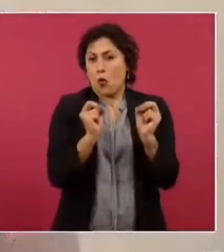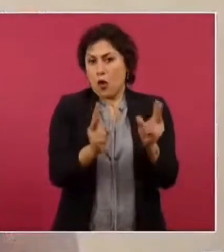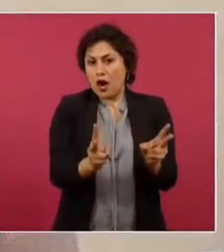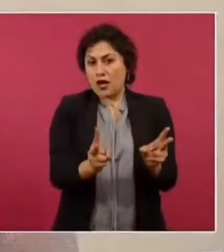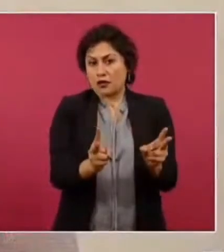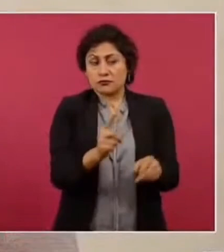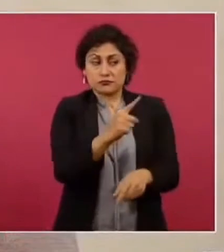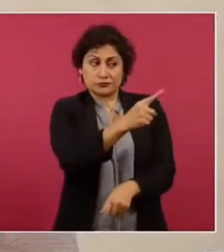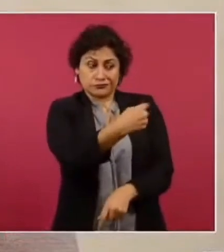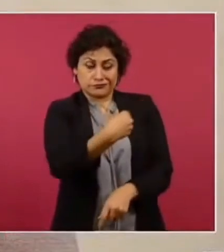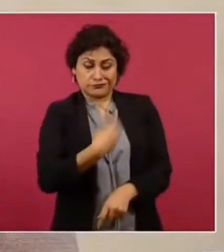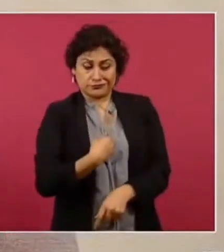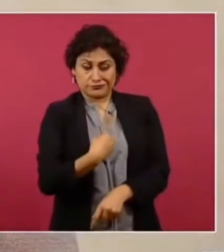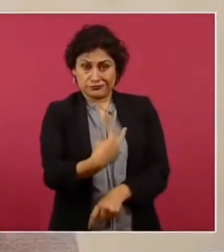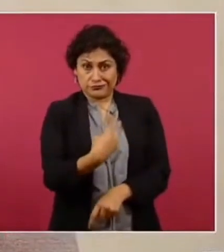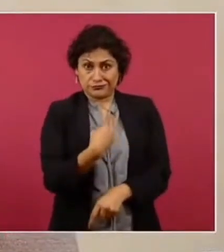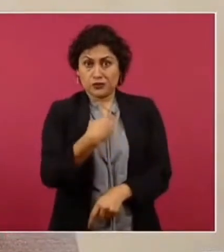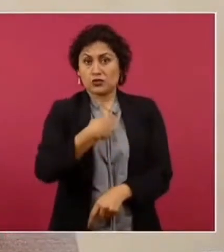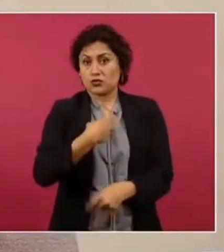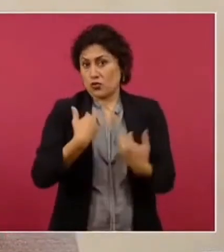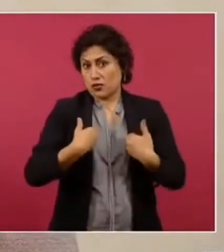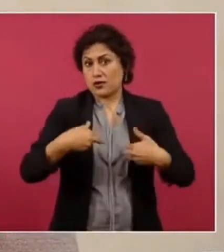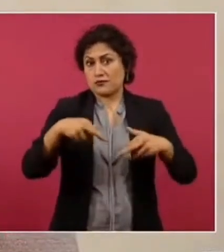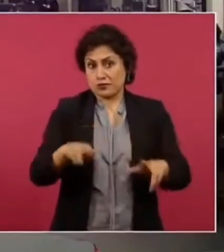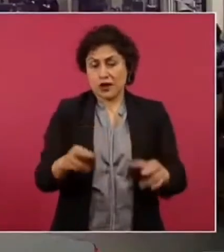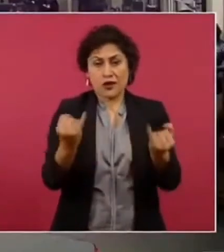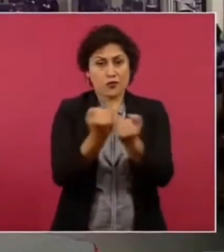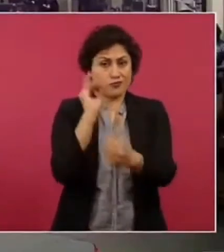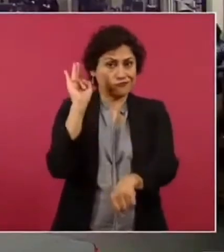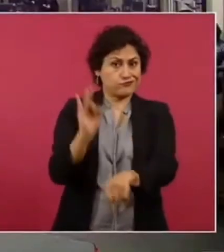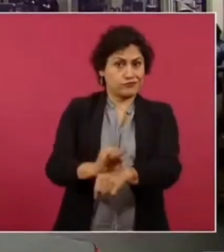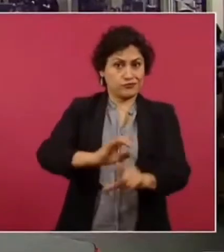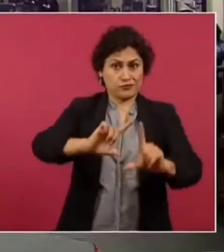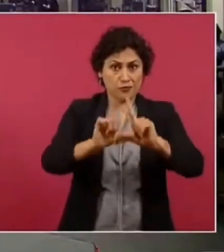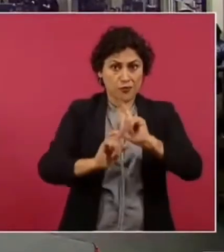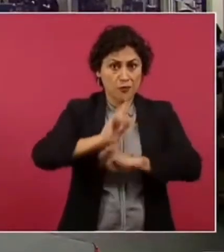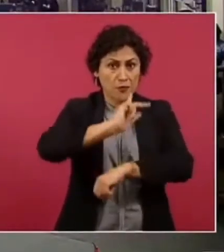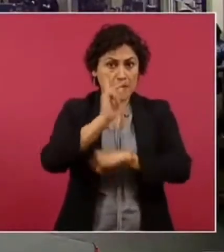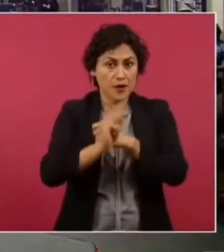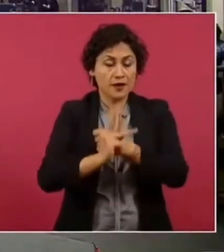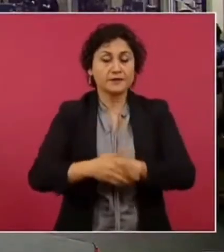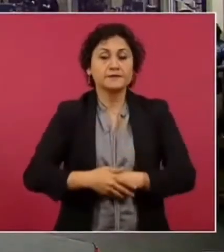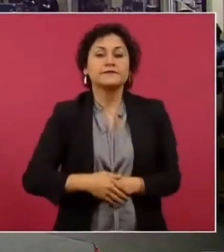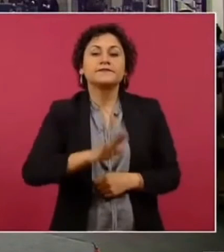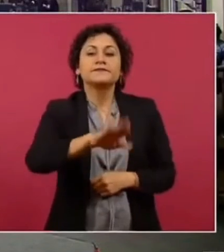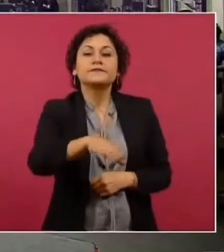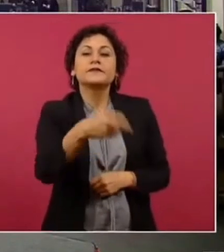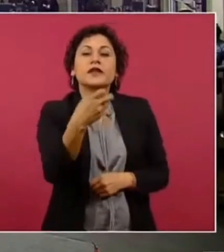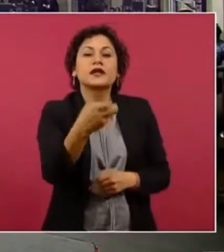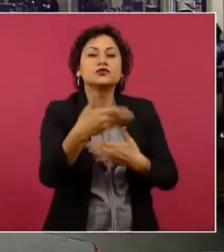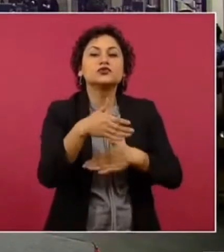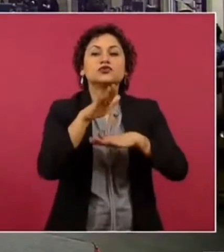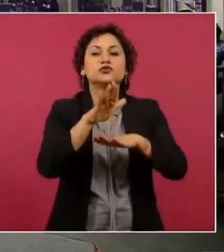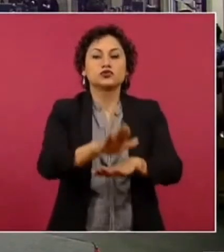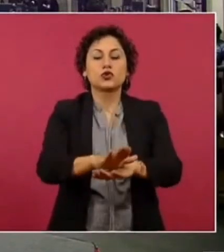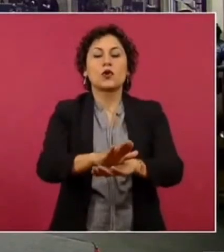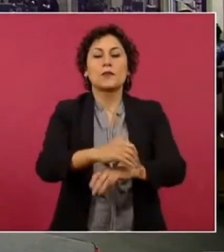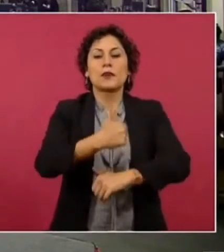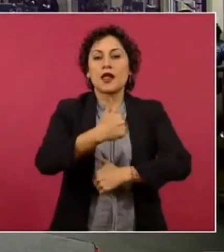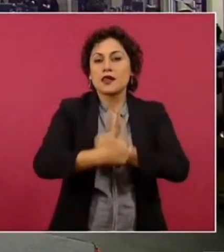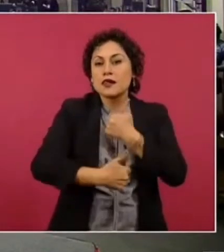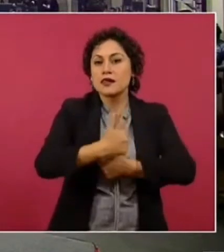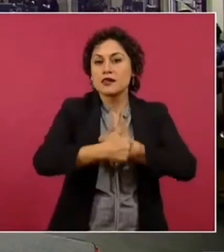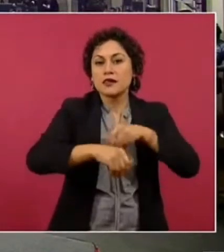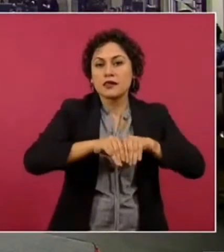cumplir con mi responsabilidad que esto en el sentido de que hablaba sobre la campaña de estos legisladores